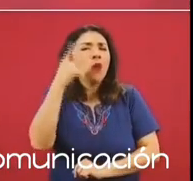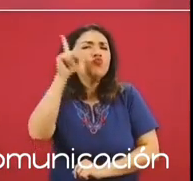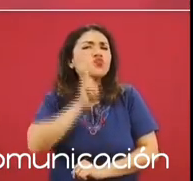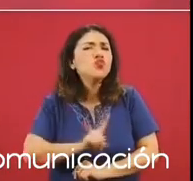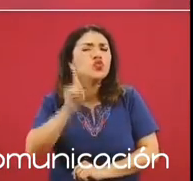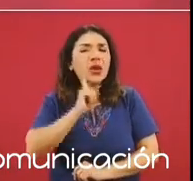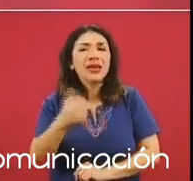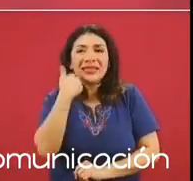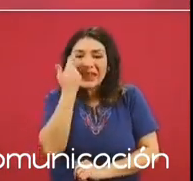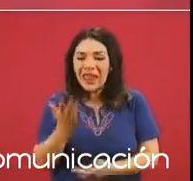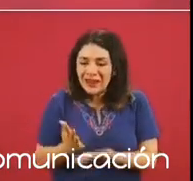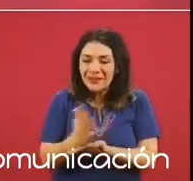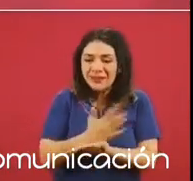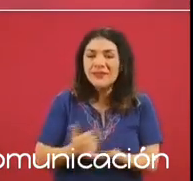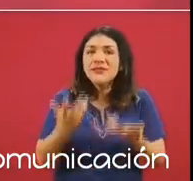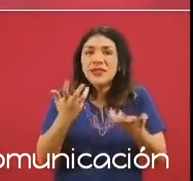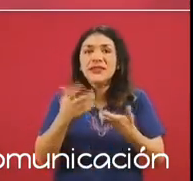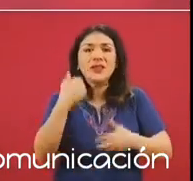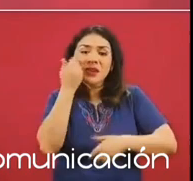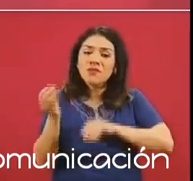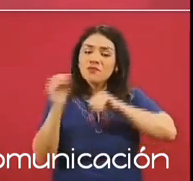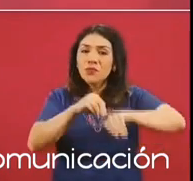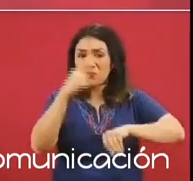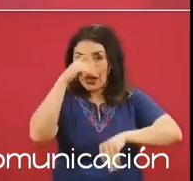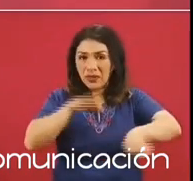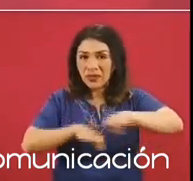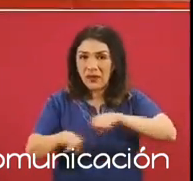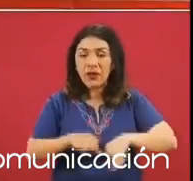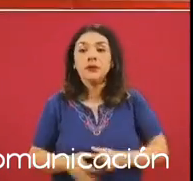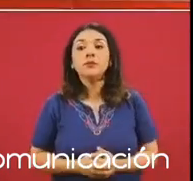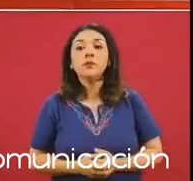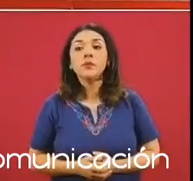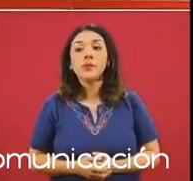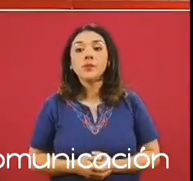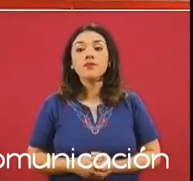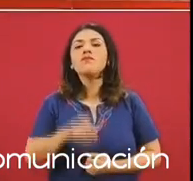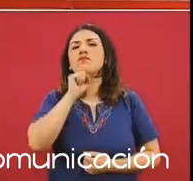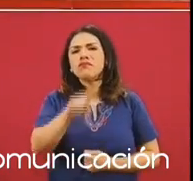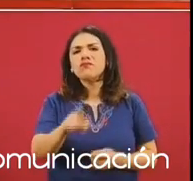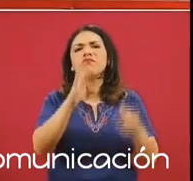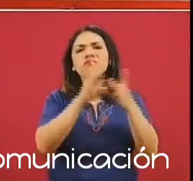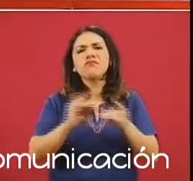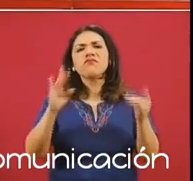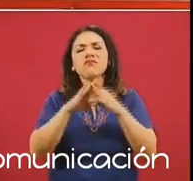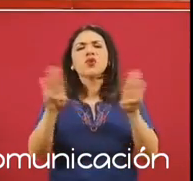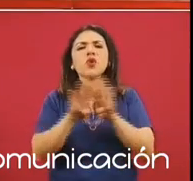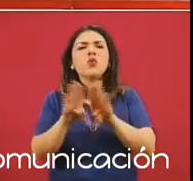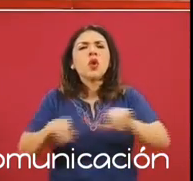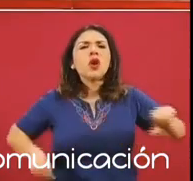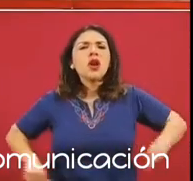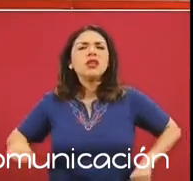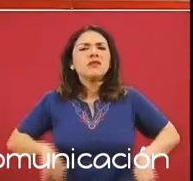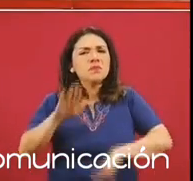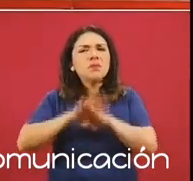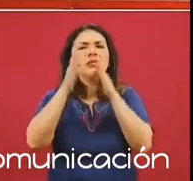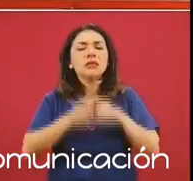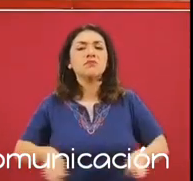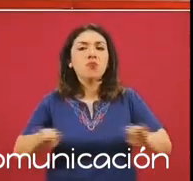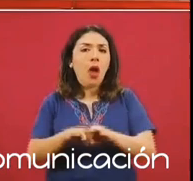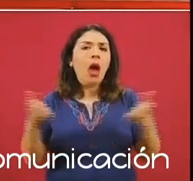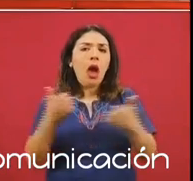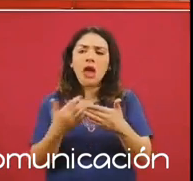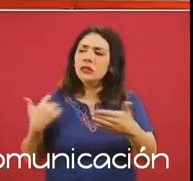mujeres que quieren trabajar. Se mencionó también de algunas acciones relevantes que se han venido